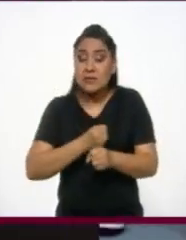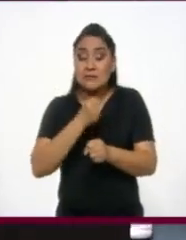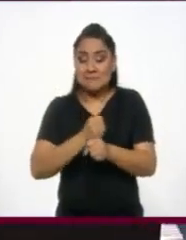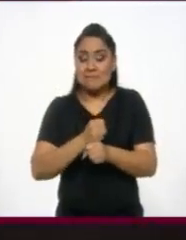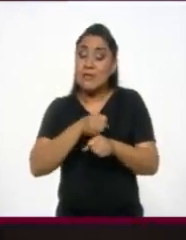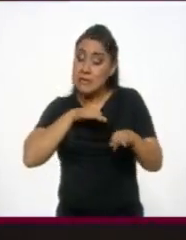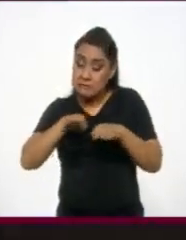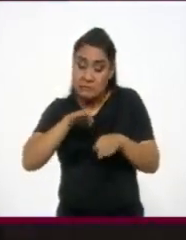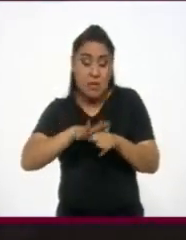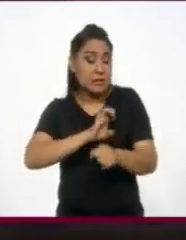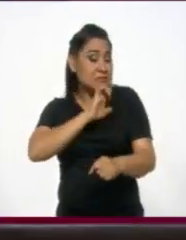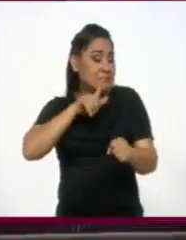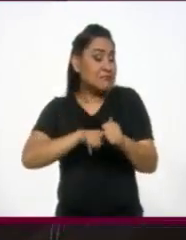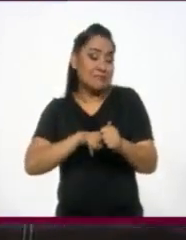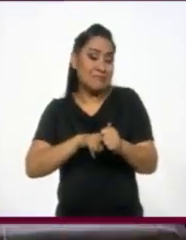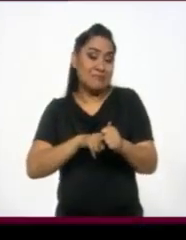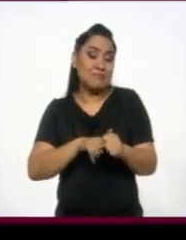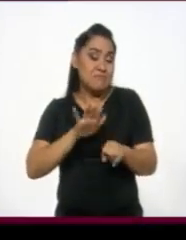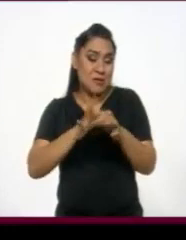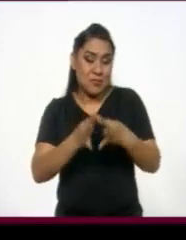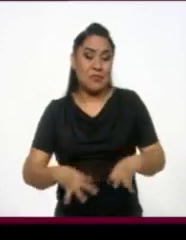especializado que genera altos costos.